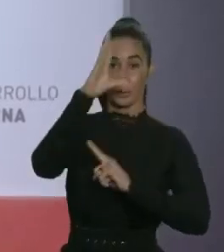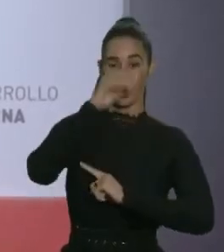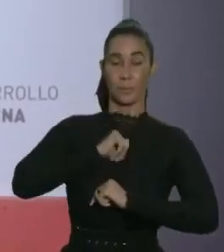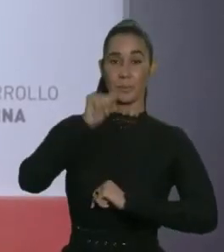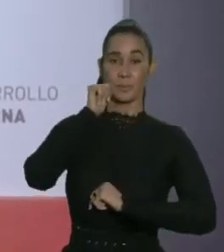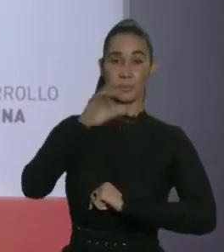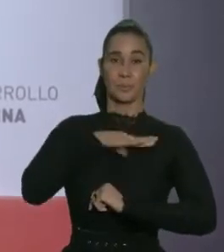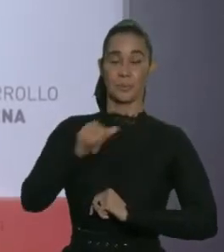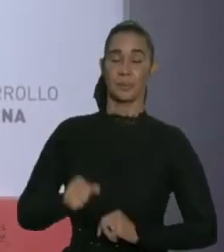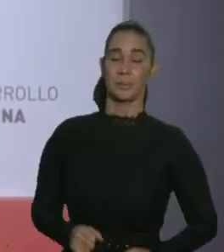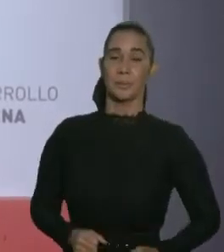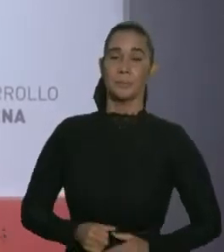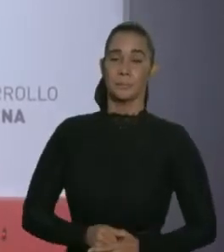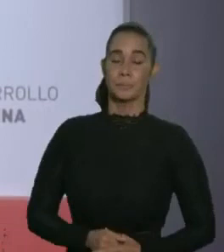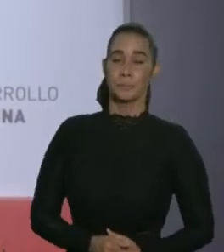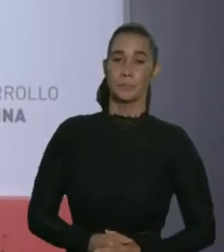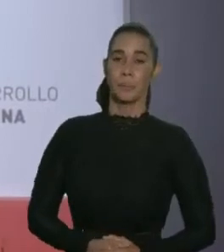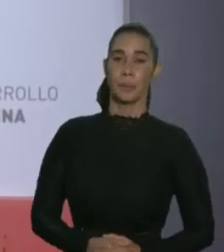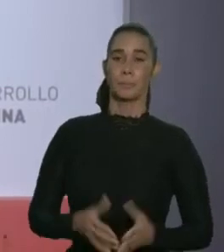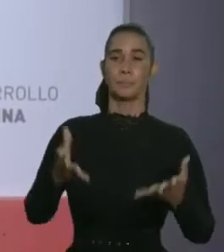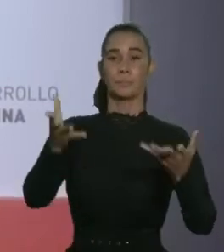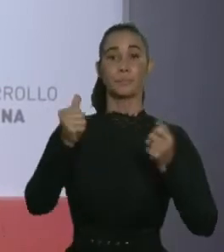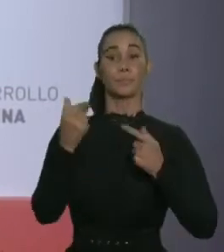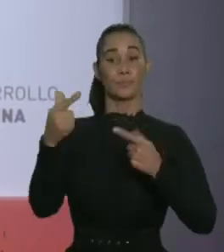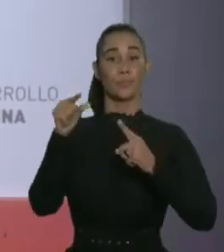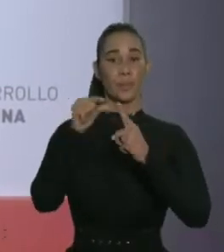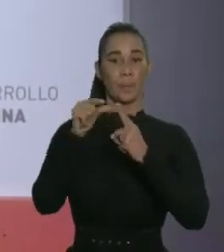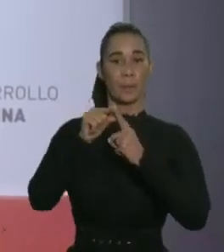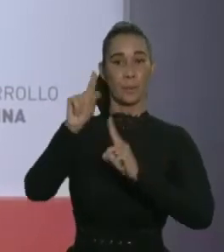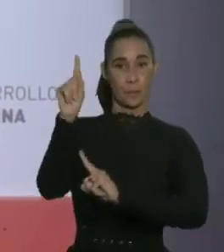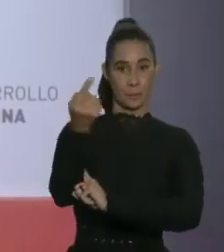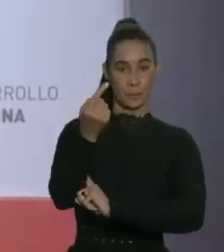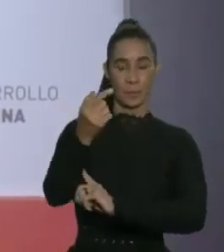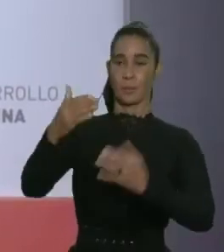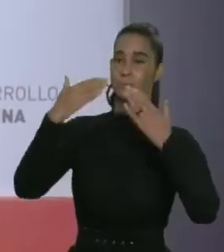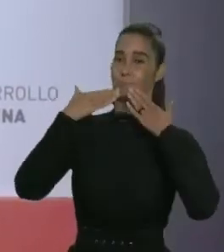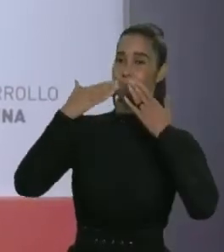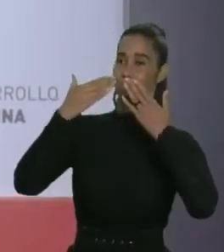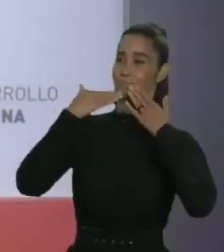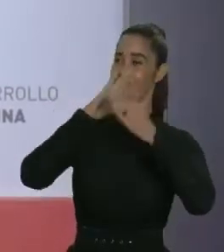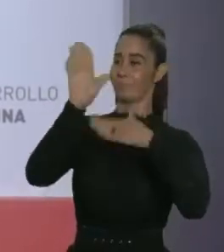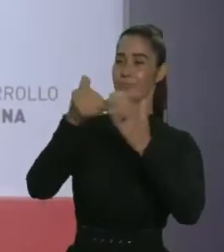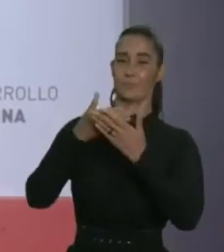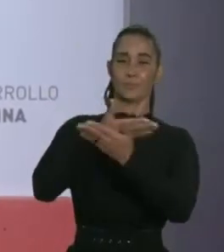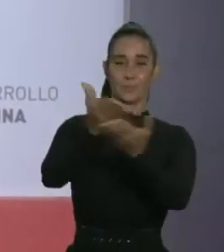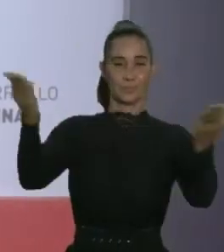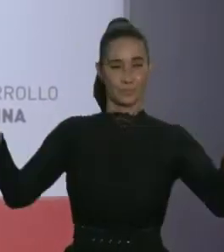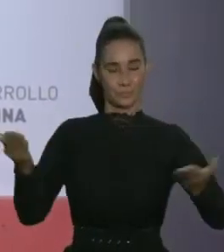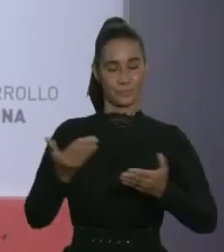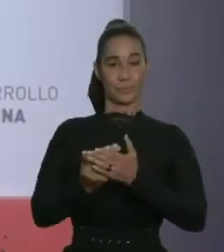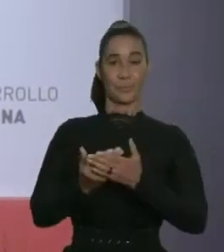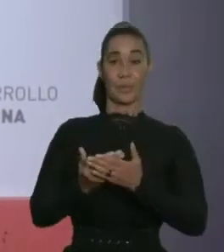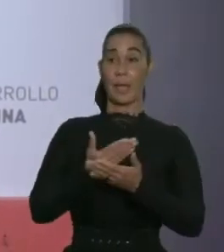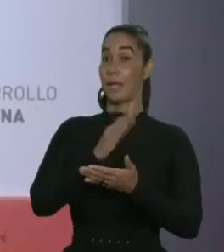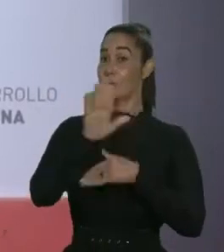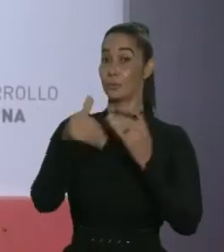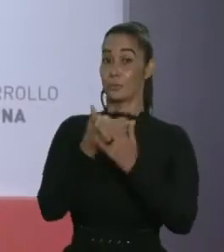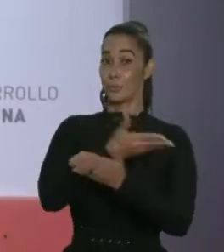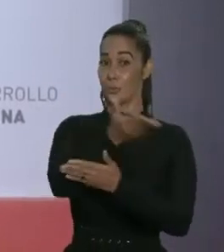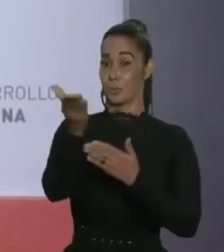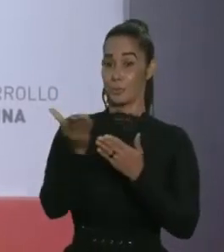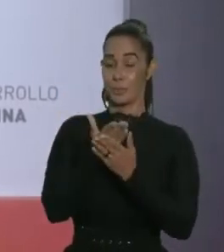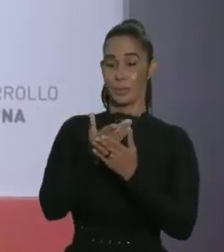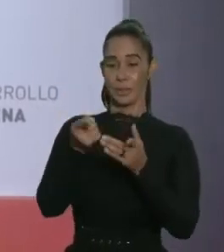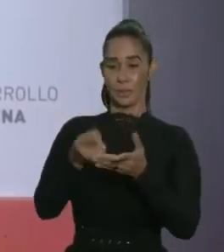señoras y señores. Quiero con estas palabras, en primer lugar, dar las gracias a todos. A todos ustedes quienes han hecho